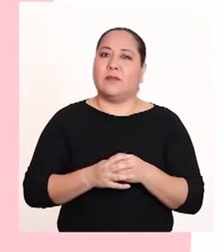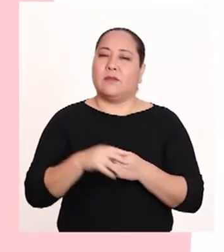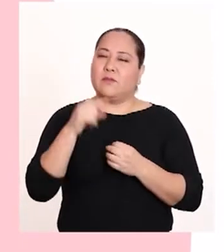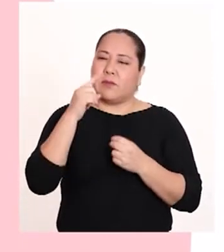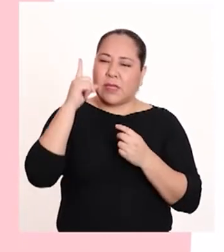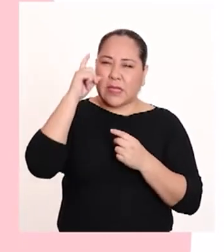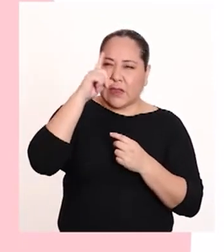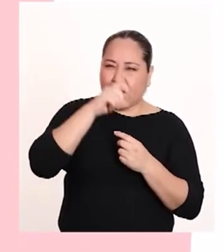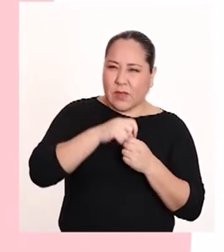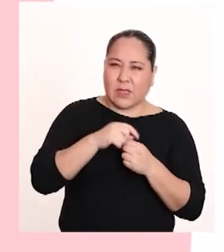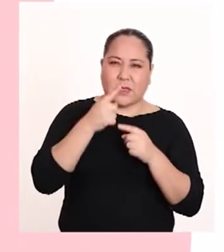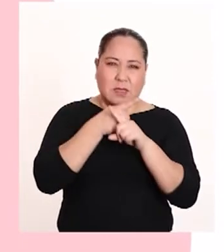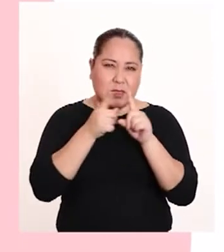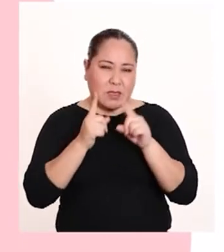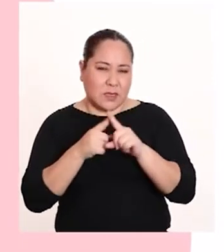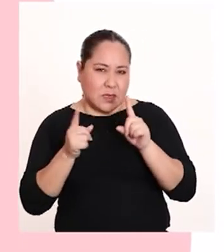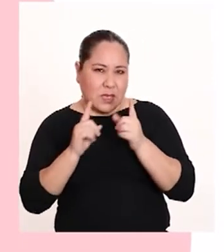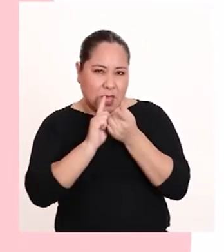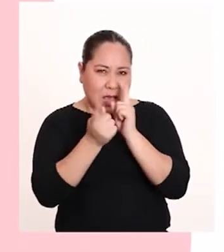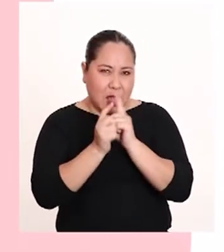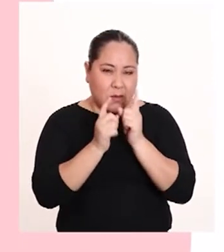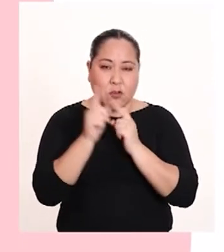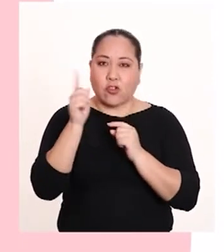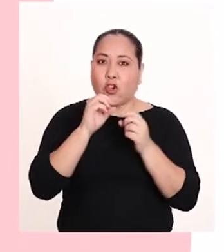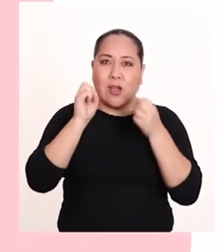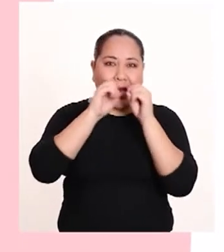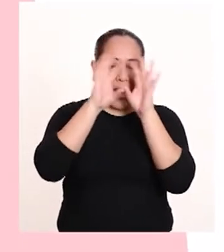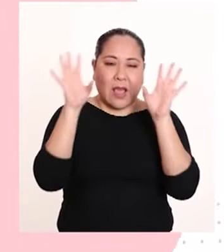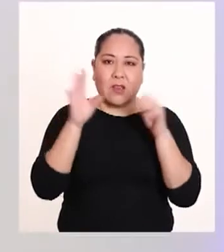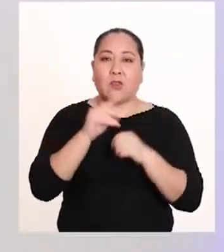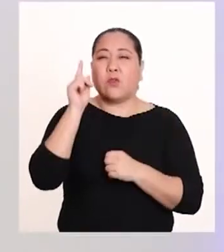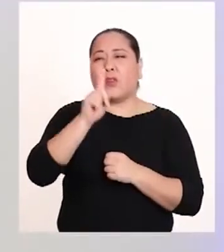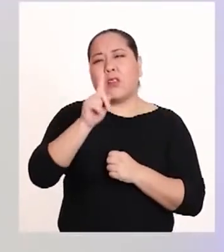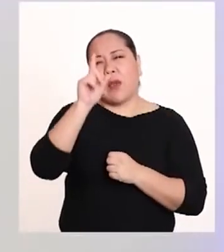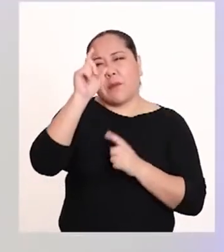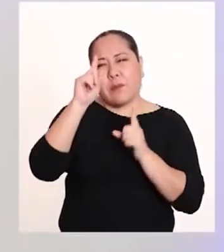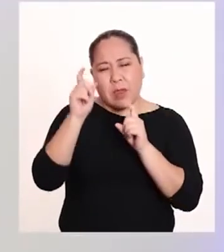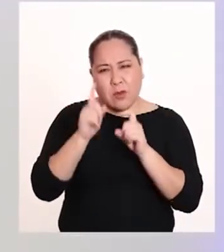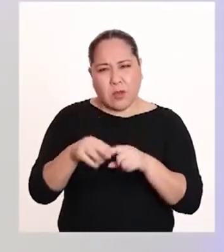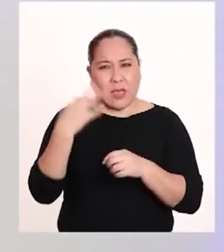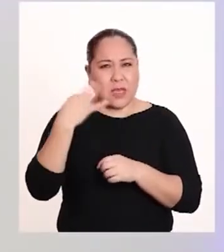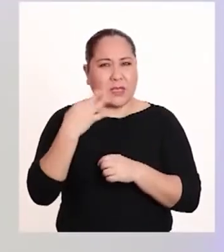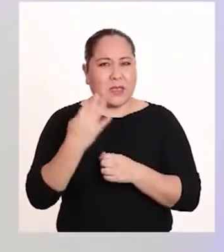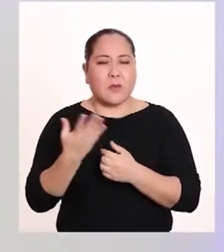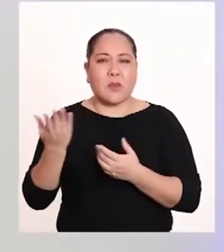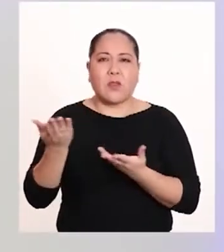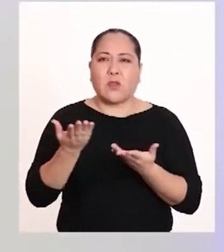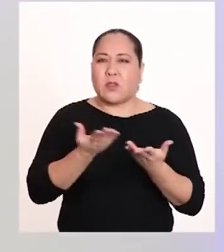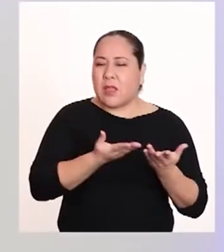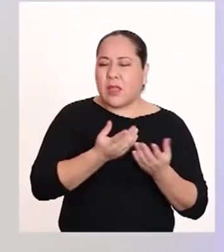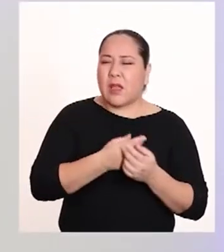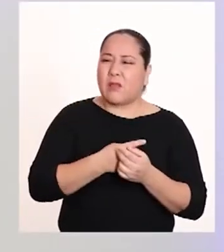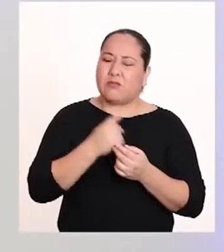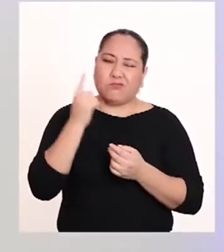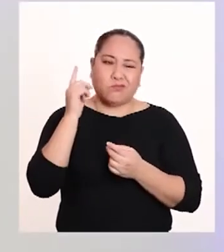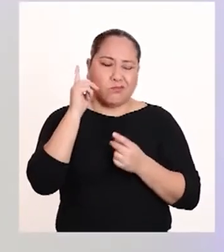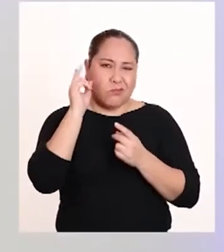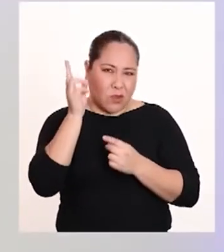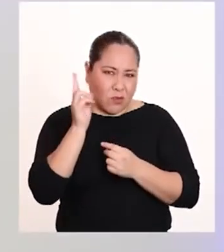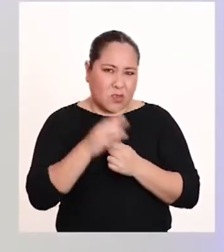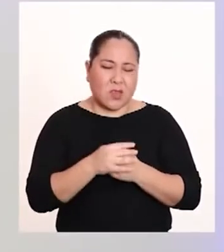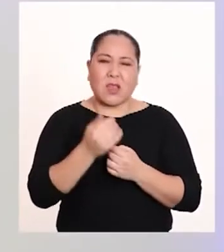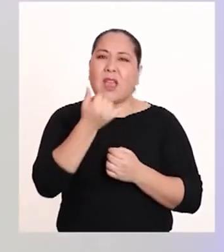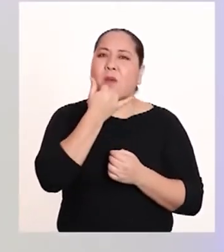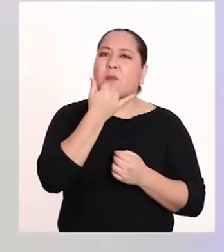muy amorfos, es decir, no cristalinos. Y una de esas preguntas que siempre nos han estado atormentando, profesora,